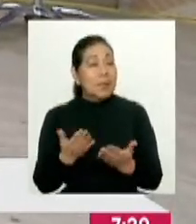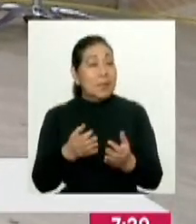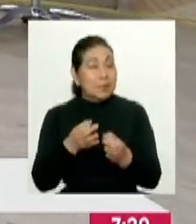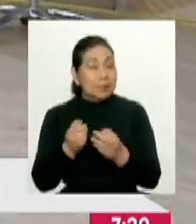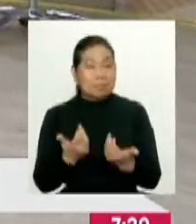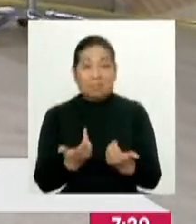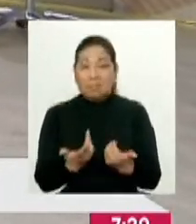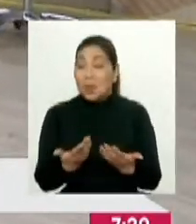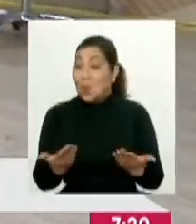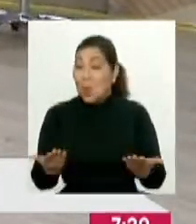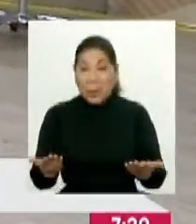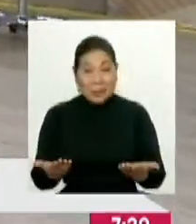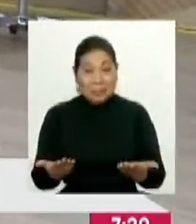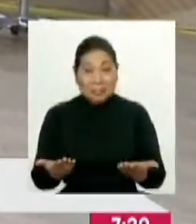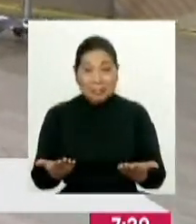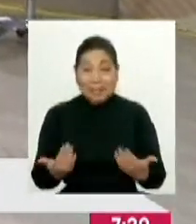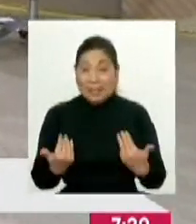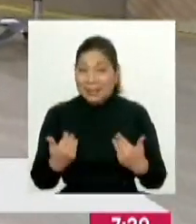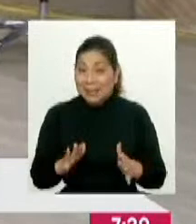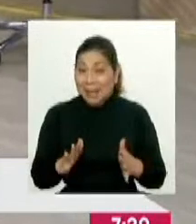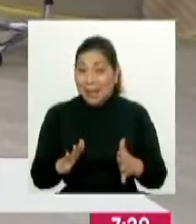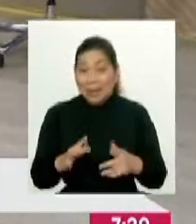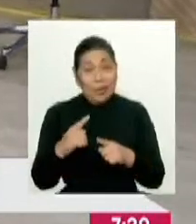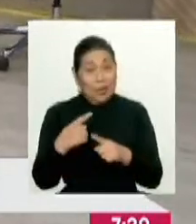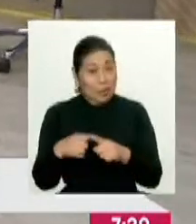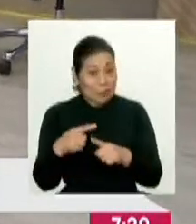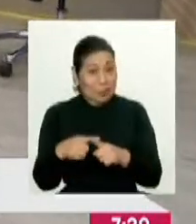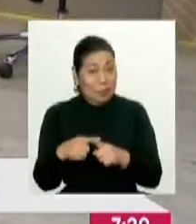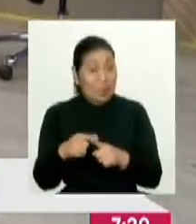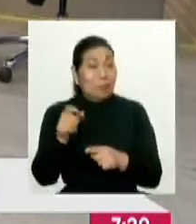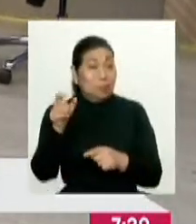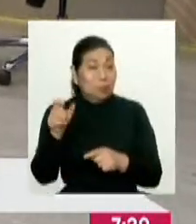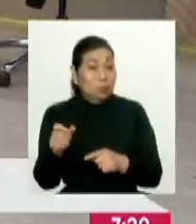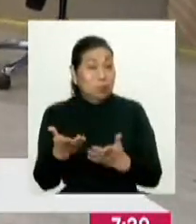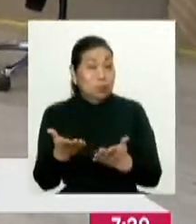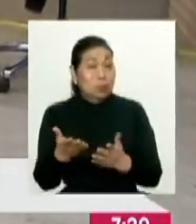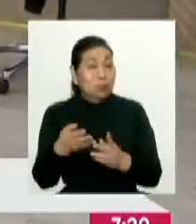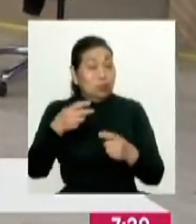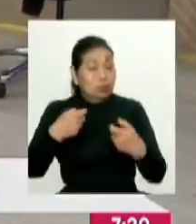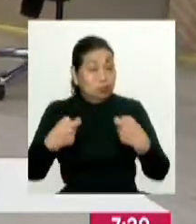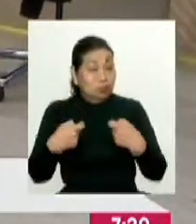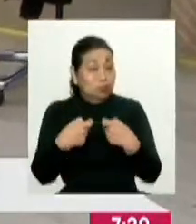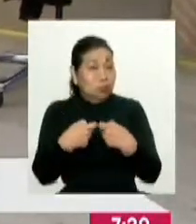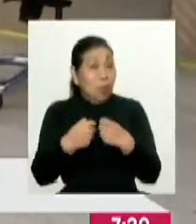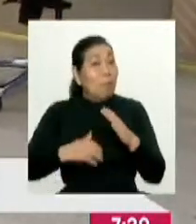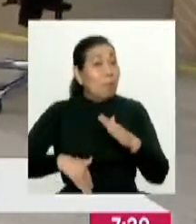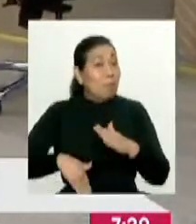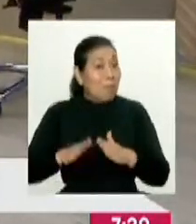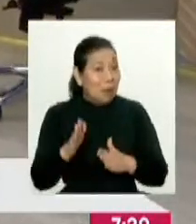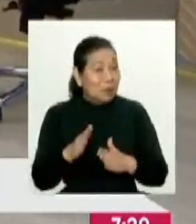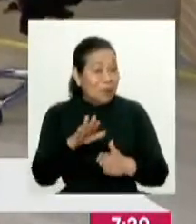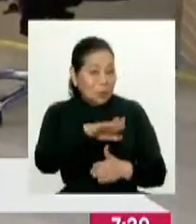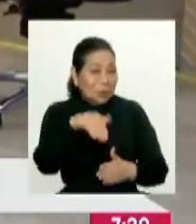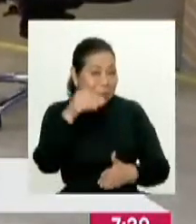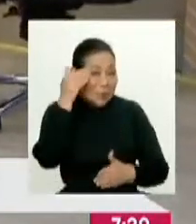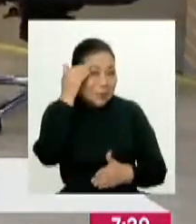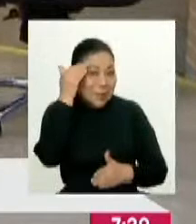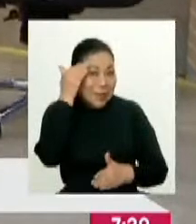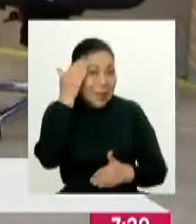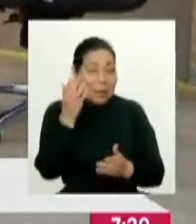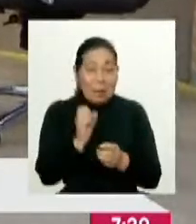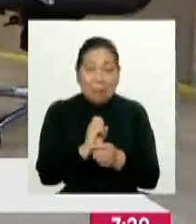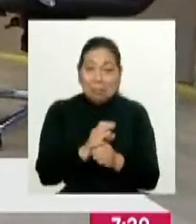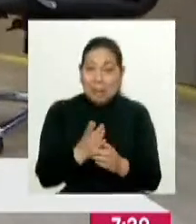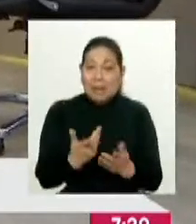No hay excusa. O sea, ya hay múltiples formas, ¿no? La virtualidad, hoy en día estamos adecuados, con mayor razón a propósito de la